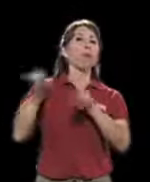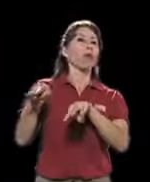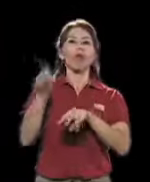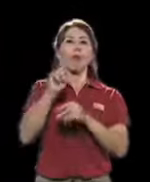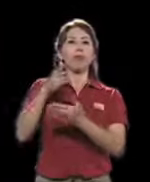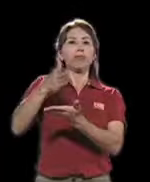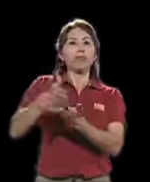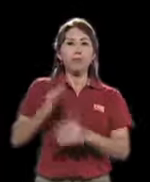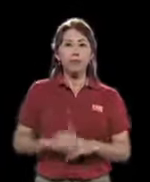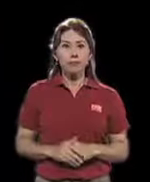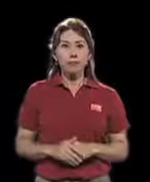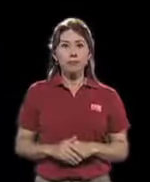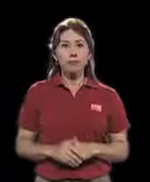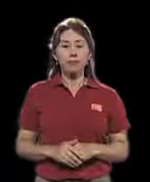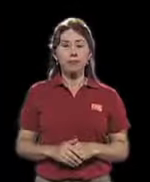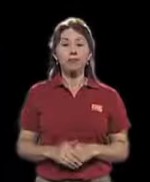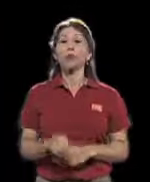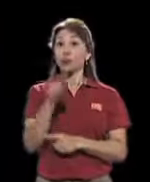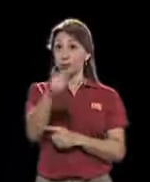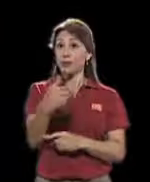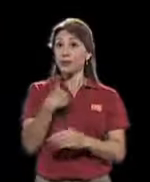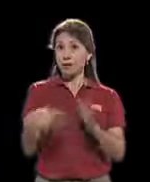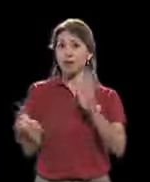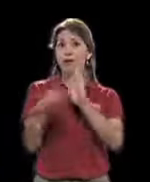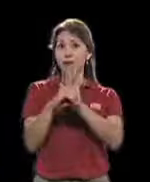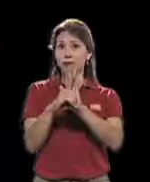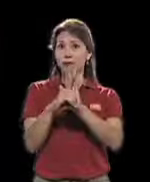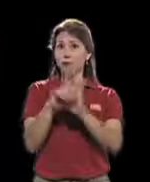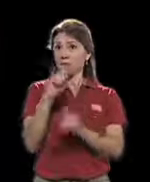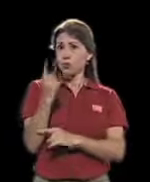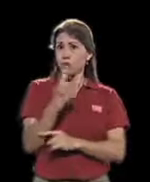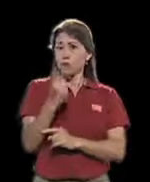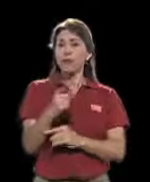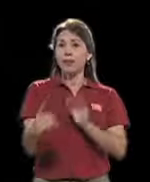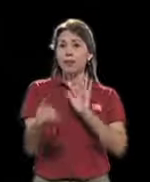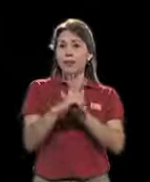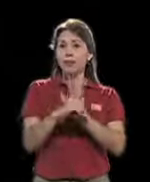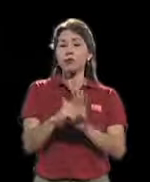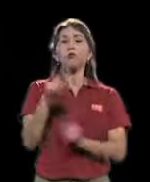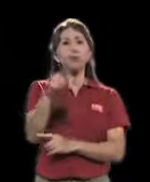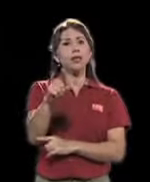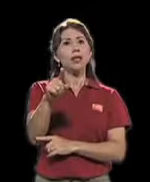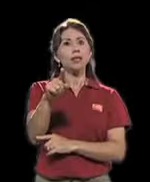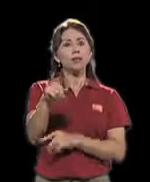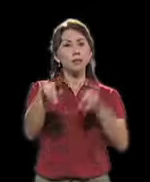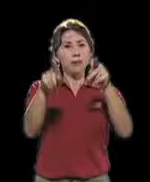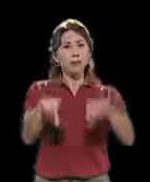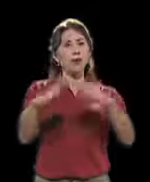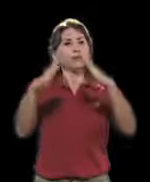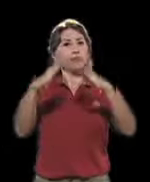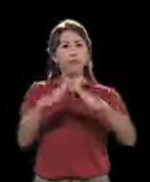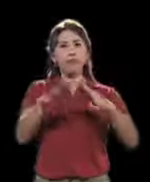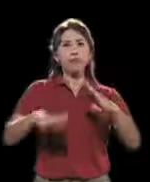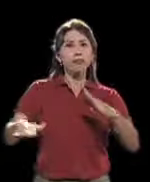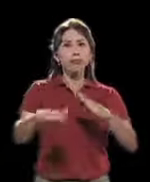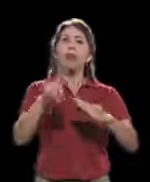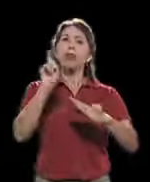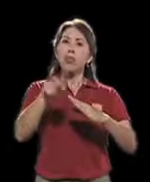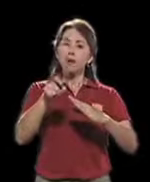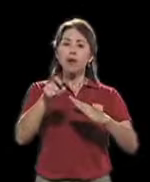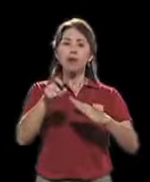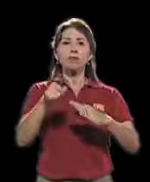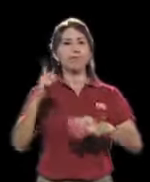servicio. Usted tiene no solo el derecho, sino el deber de ciudadana de denunciar